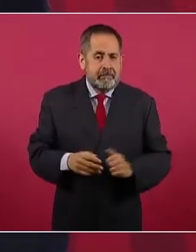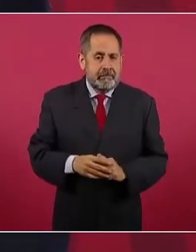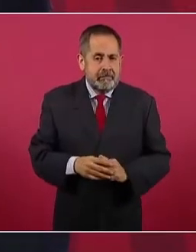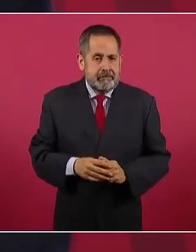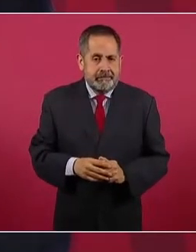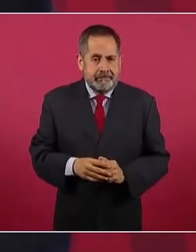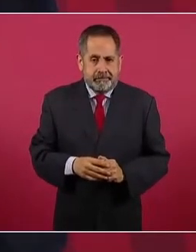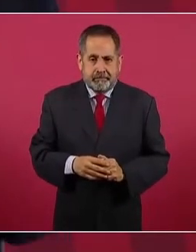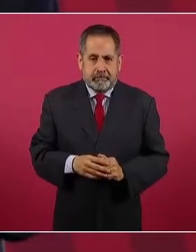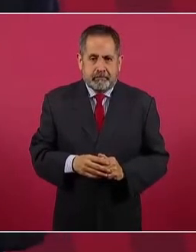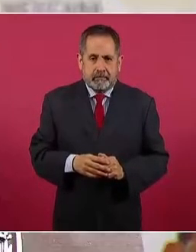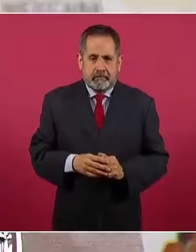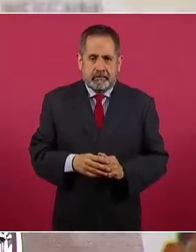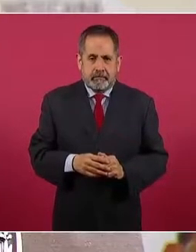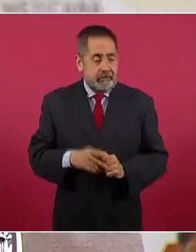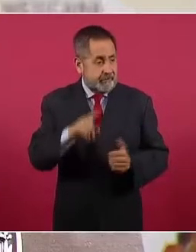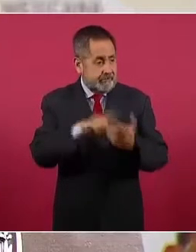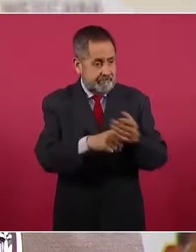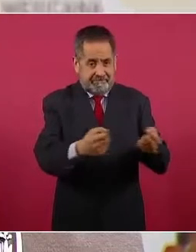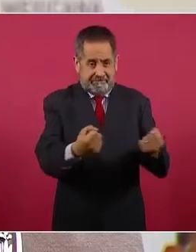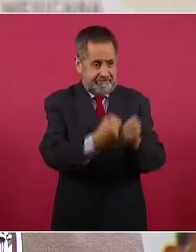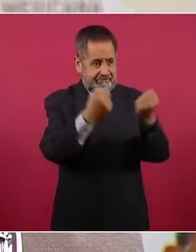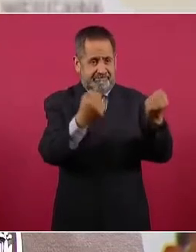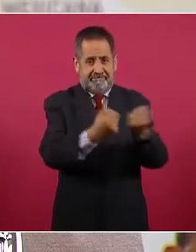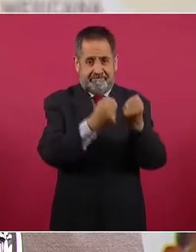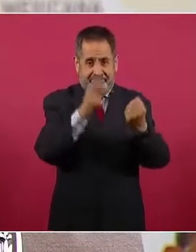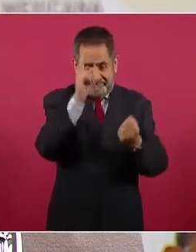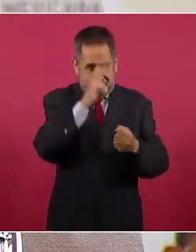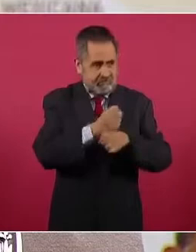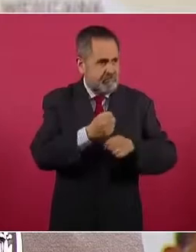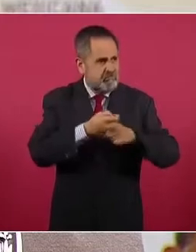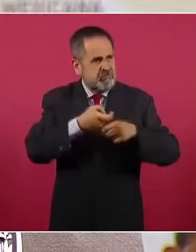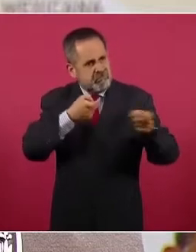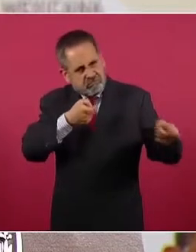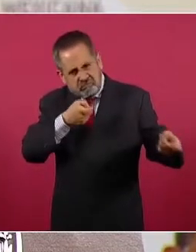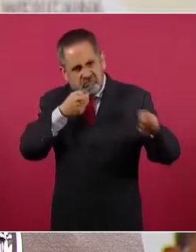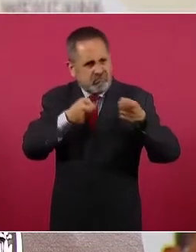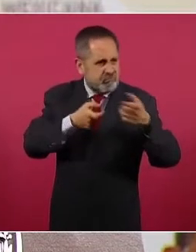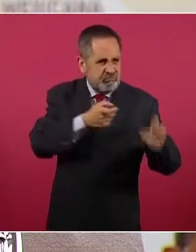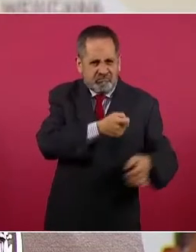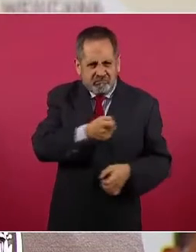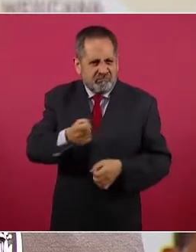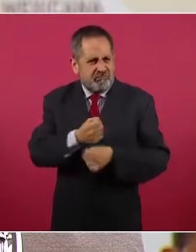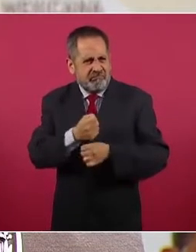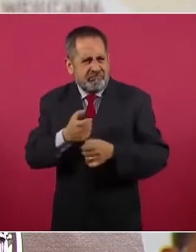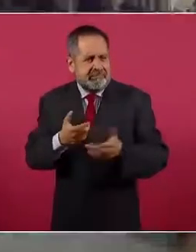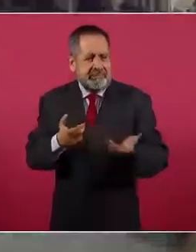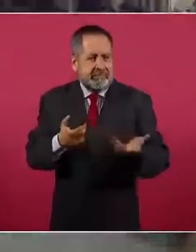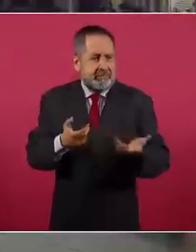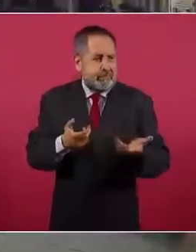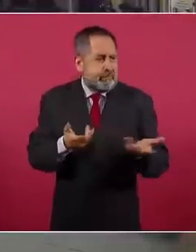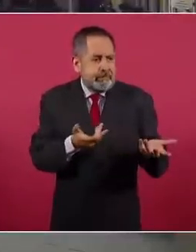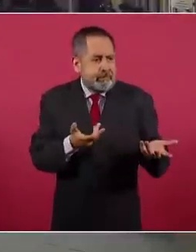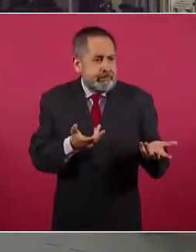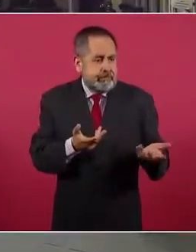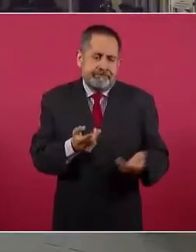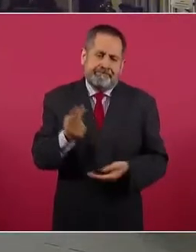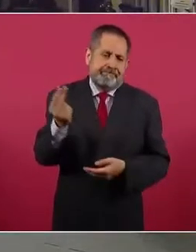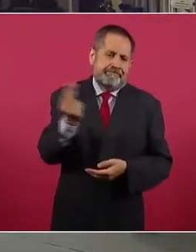Cuando hay enfrentamientos con armas de fuego, pues se requiere